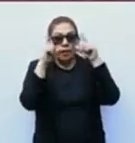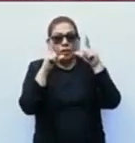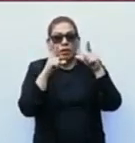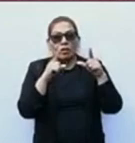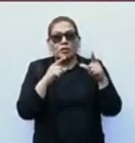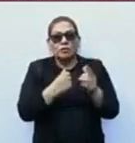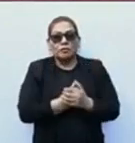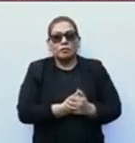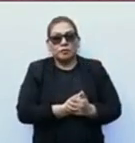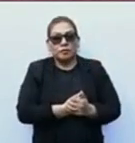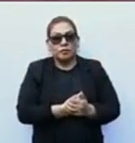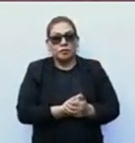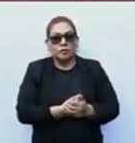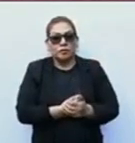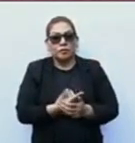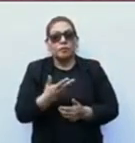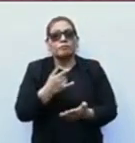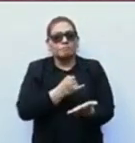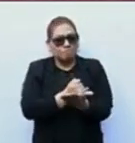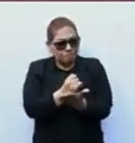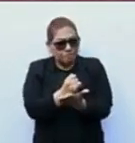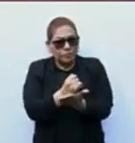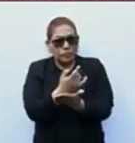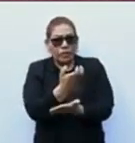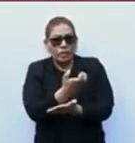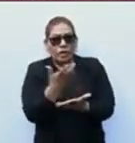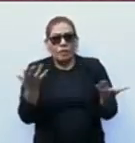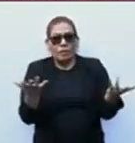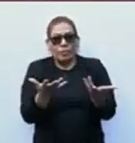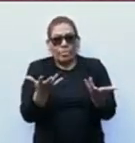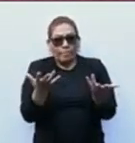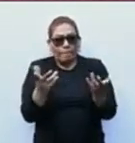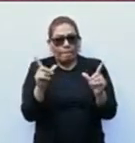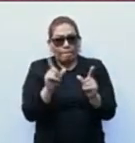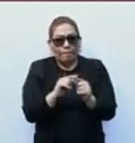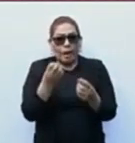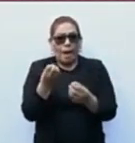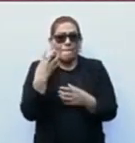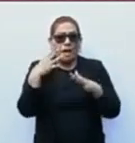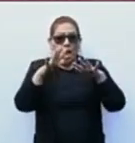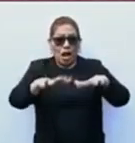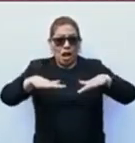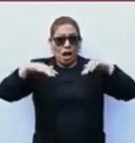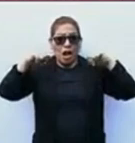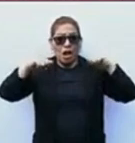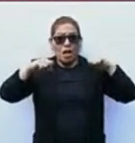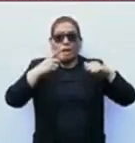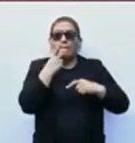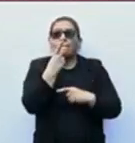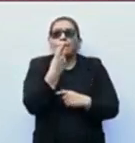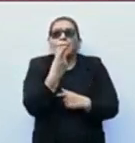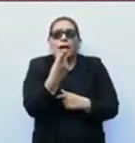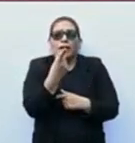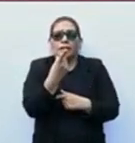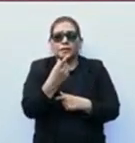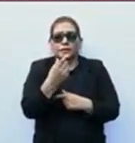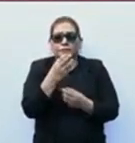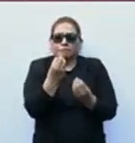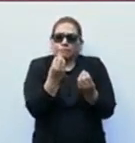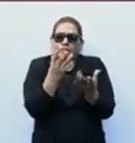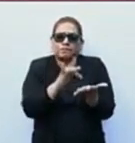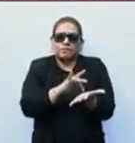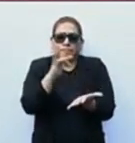respeto. Y hemos decidido hacer estos sencillos eventos para decirles muchísimas gracias.